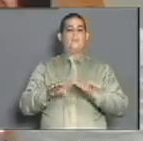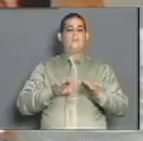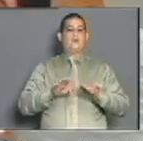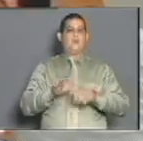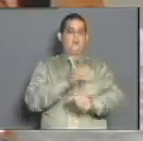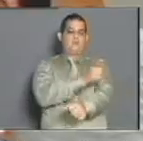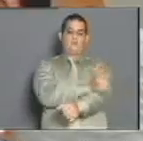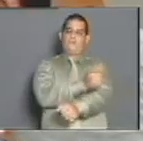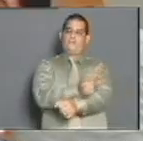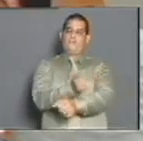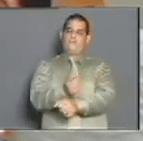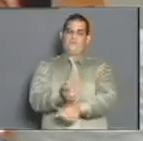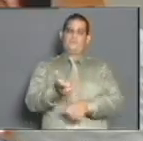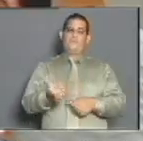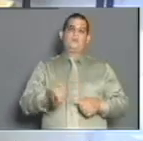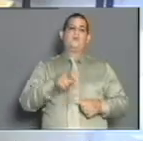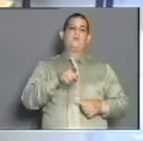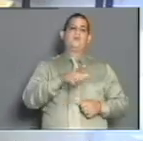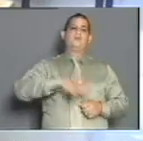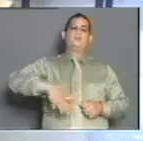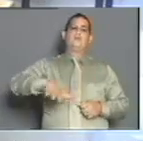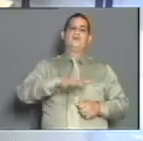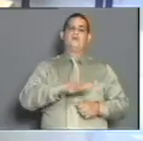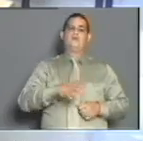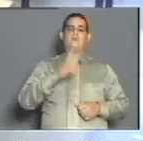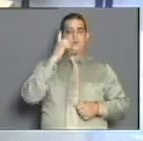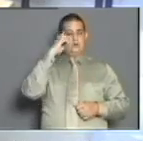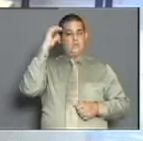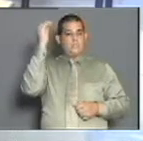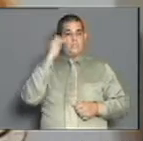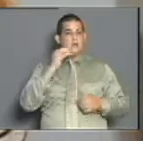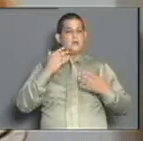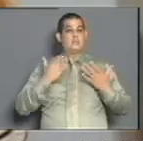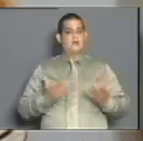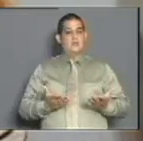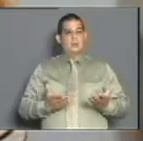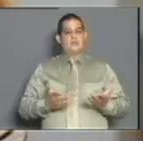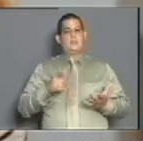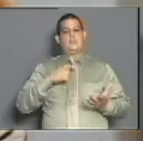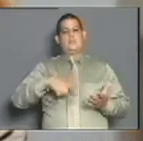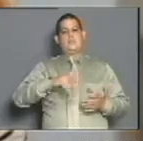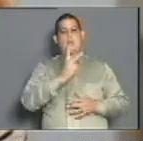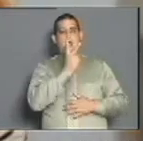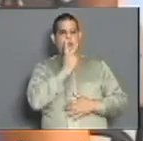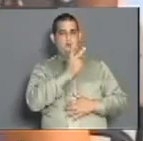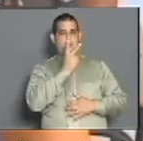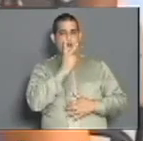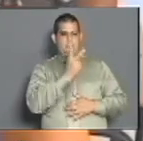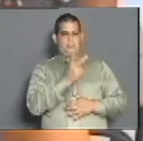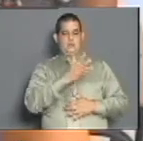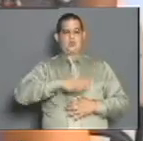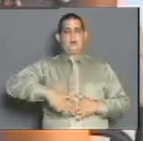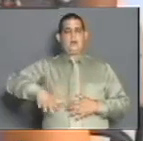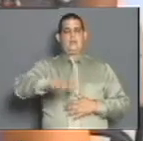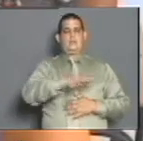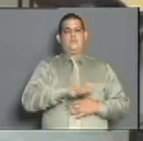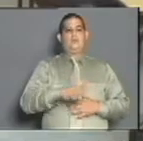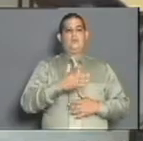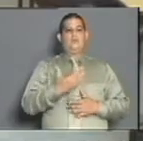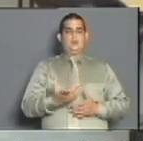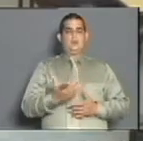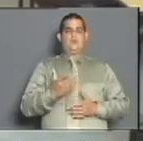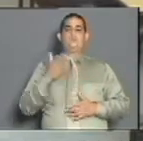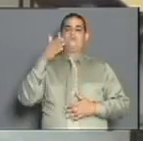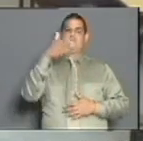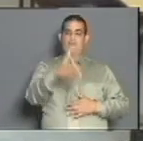profesores, la adecuación de los planes de estudio y programas de asignaturas y la atención personalizada a los educandos que no tuvieron